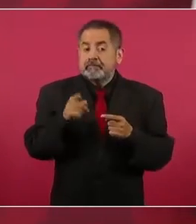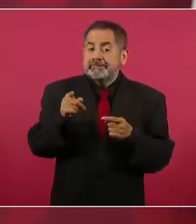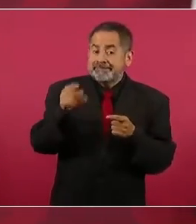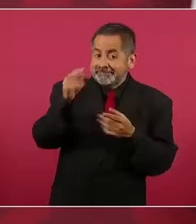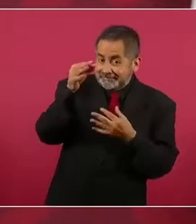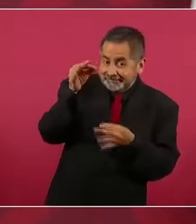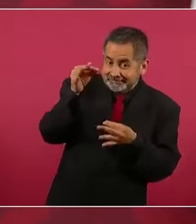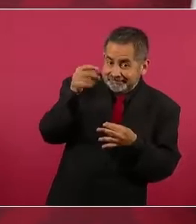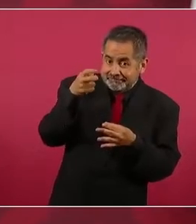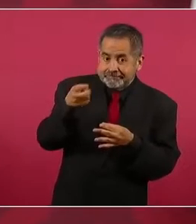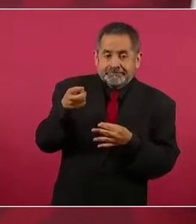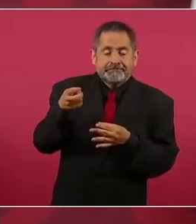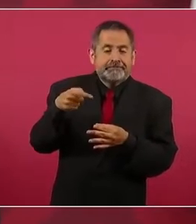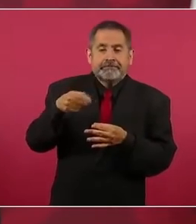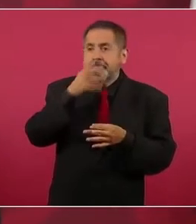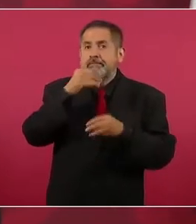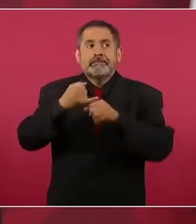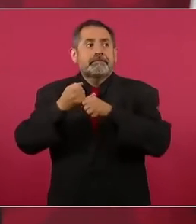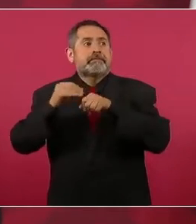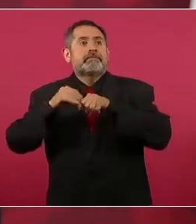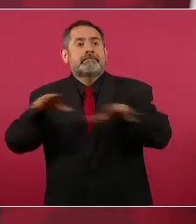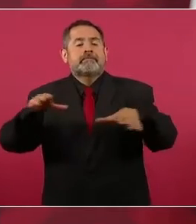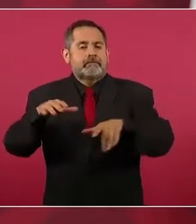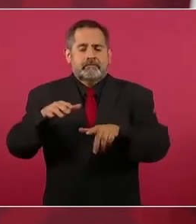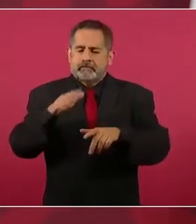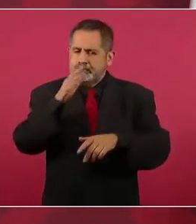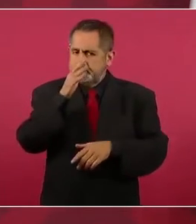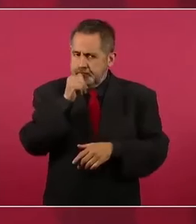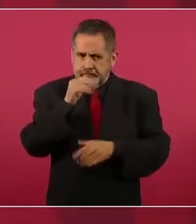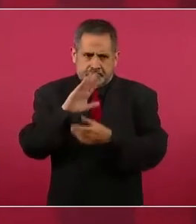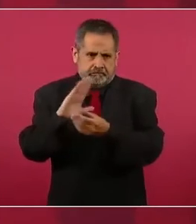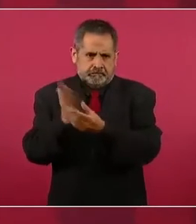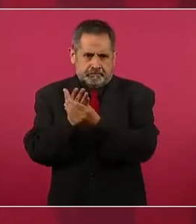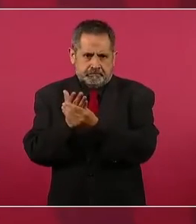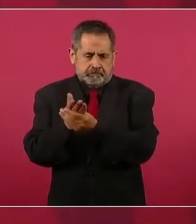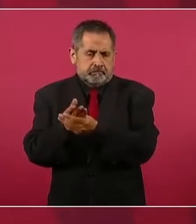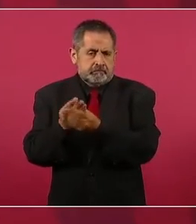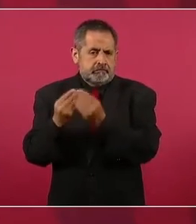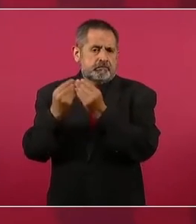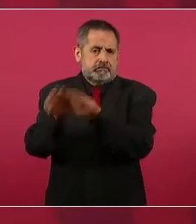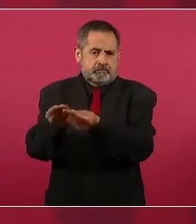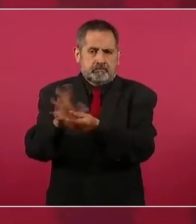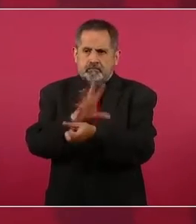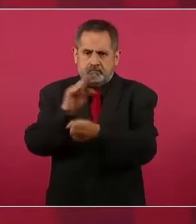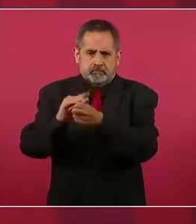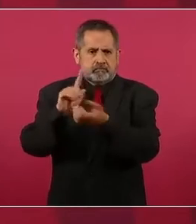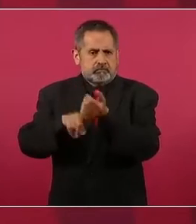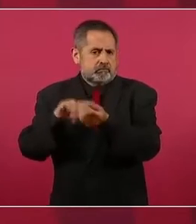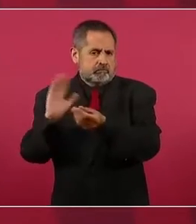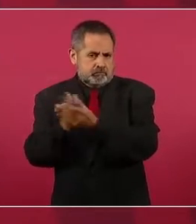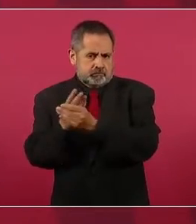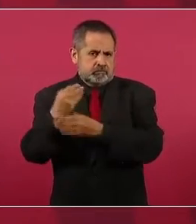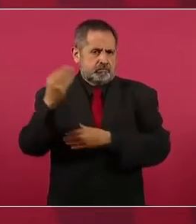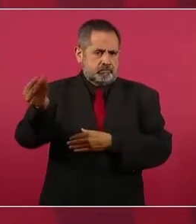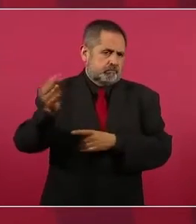ese formato no se puede dar a conocer, o sea, todo ese procedimiento.